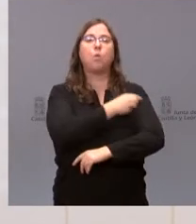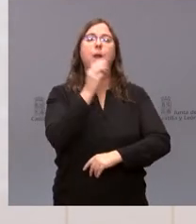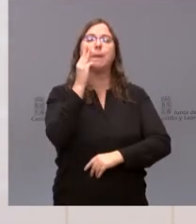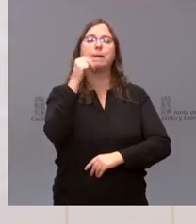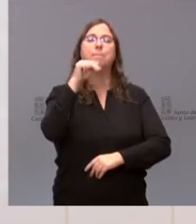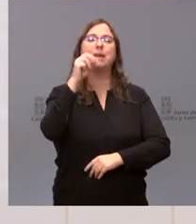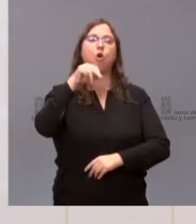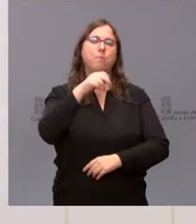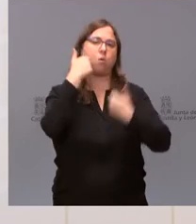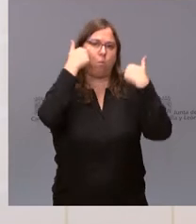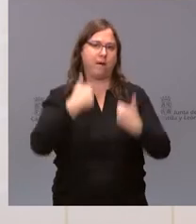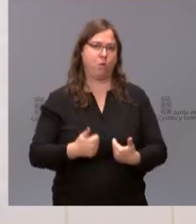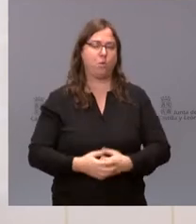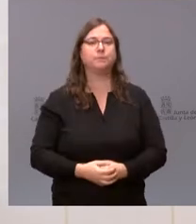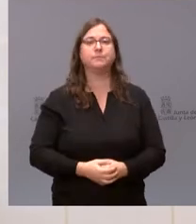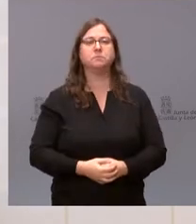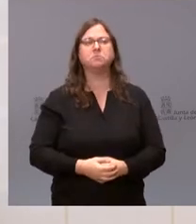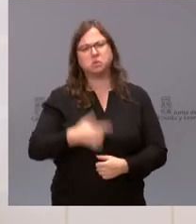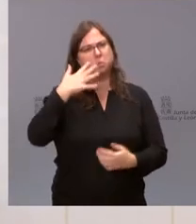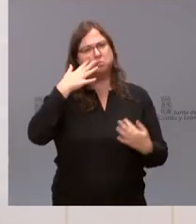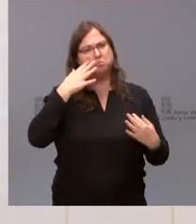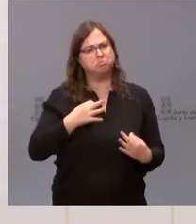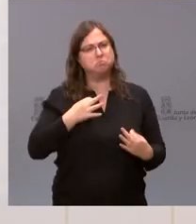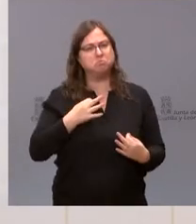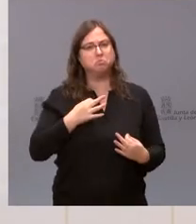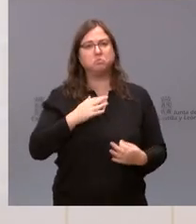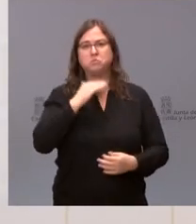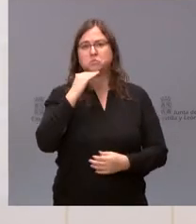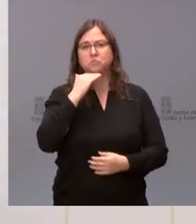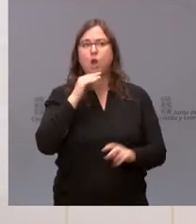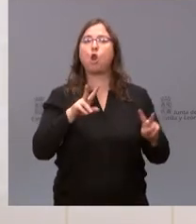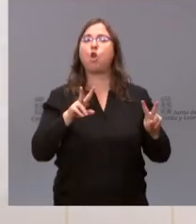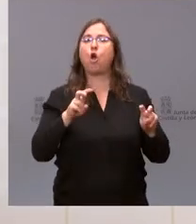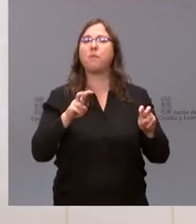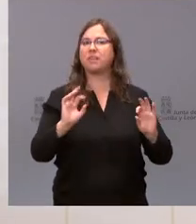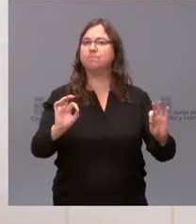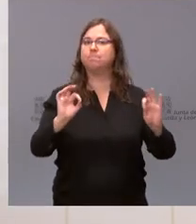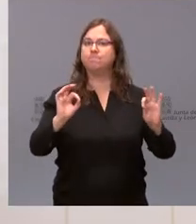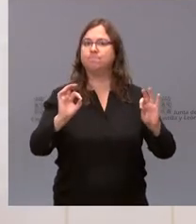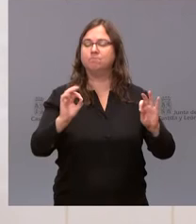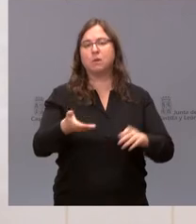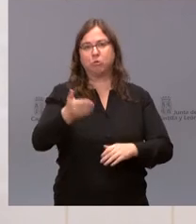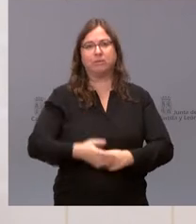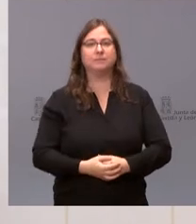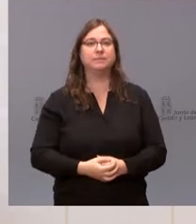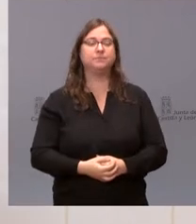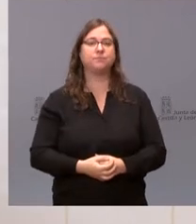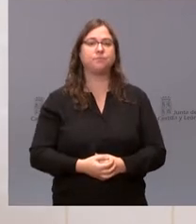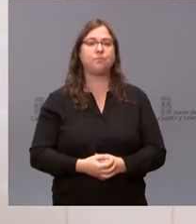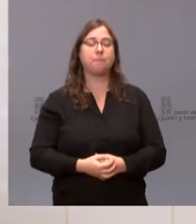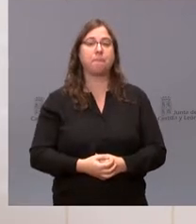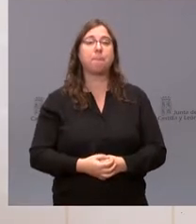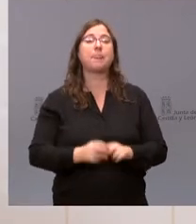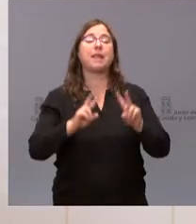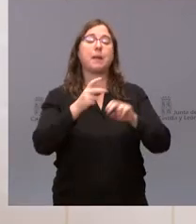comunidad autónoma de Castilla y León. Yo creo que también es una novedad especialmente relevante. En cuanto al